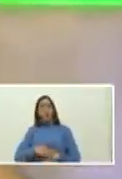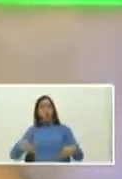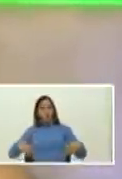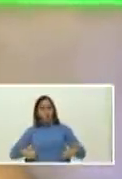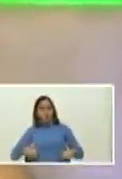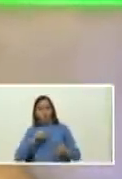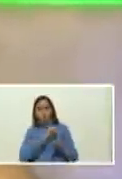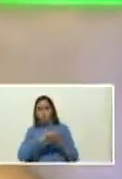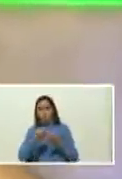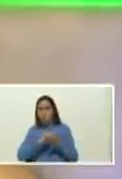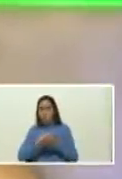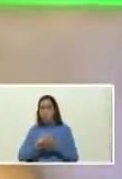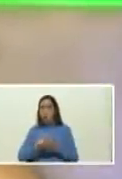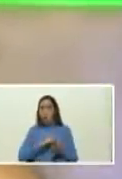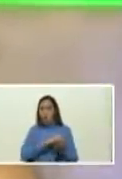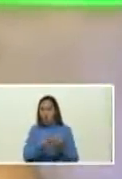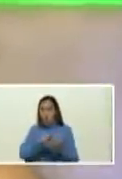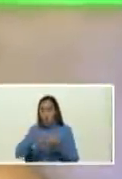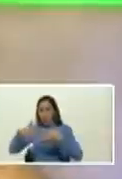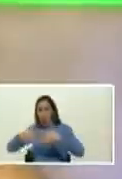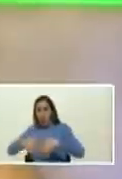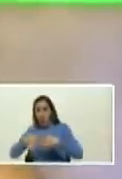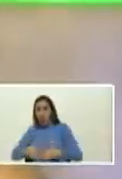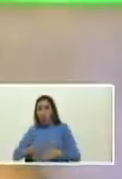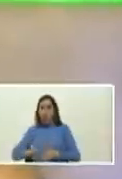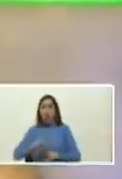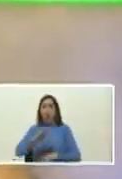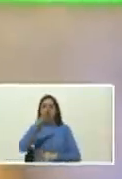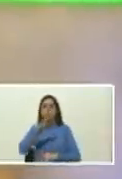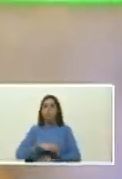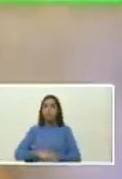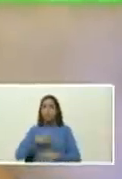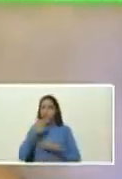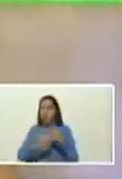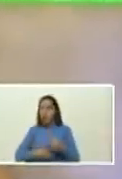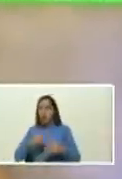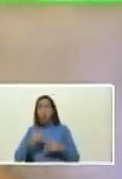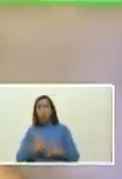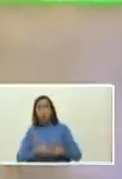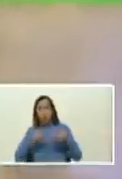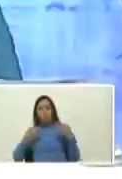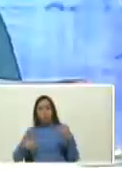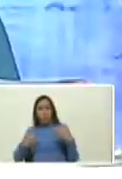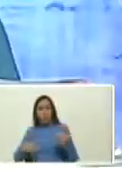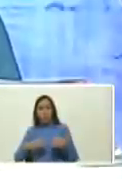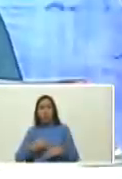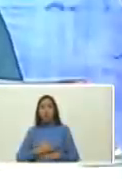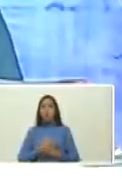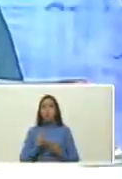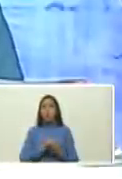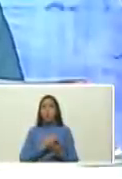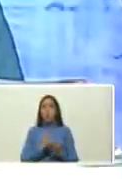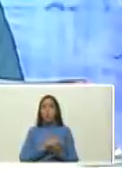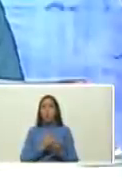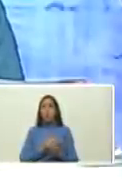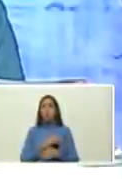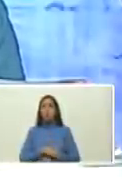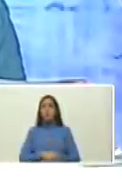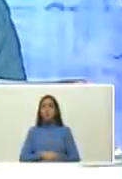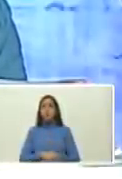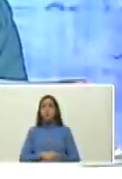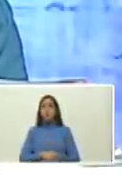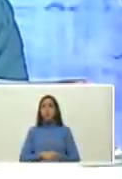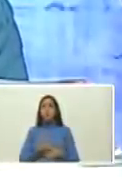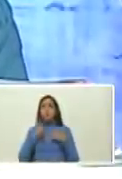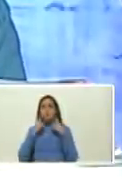editorial que hace Raúl Casal para que haya libros físicos María Alcira Orlando